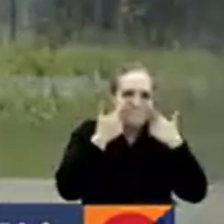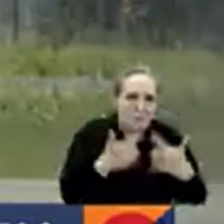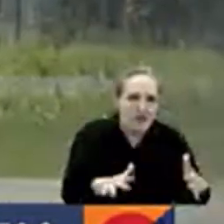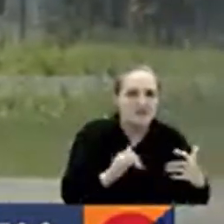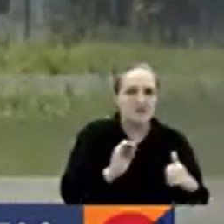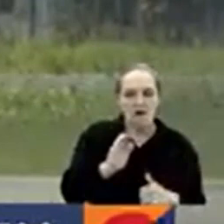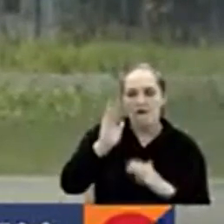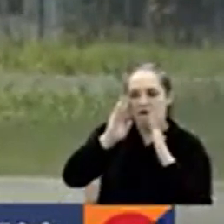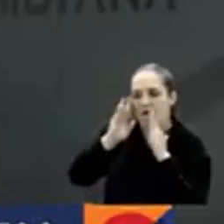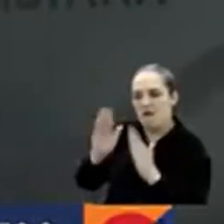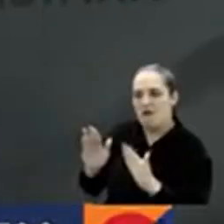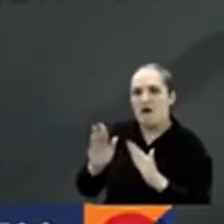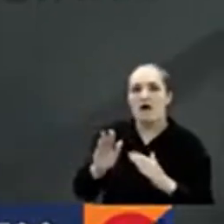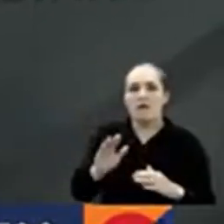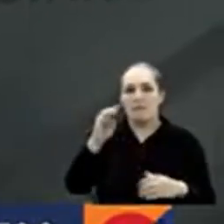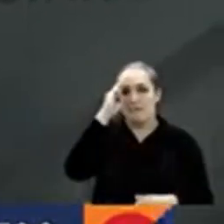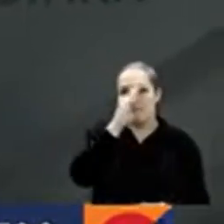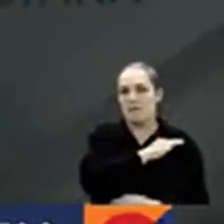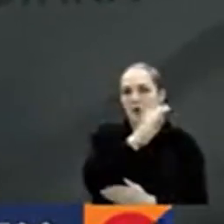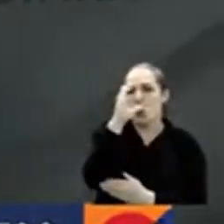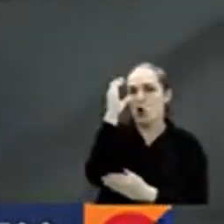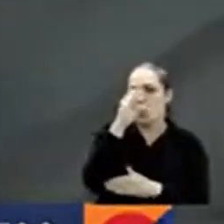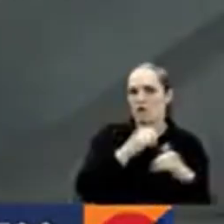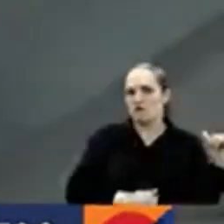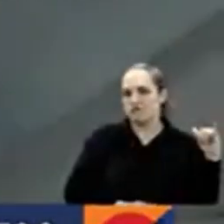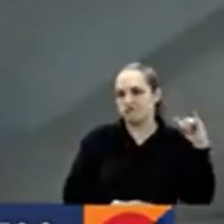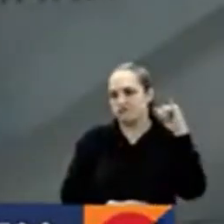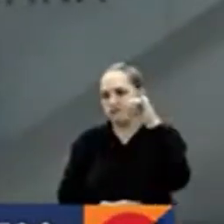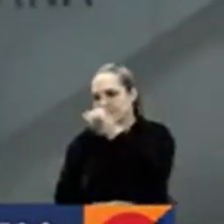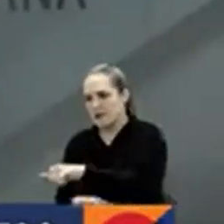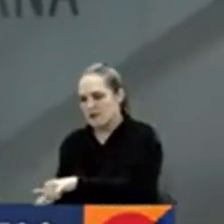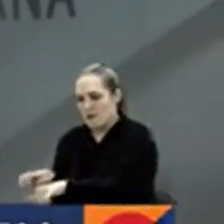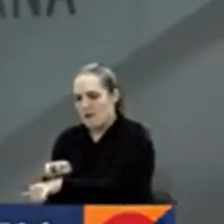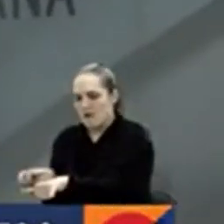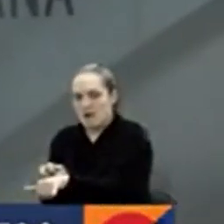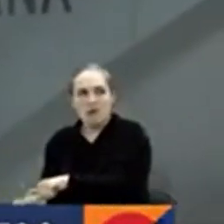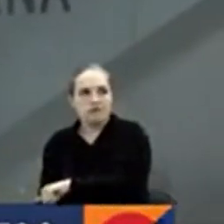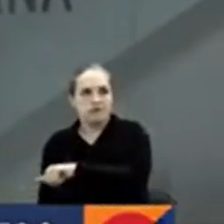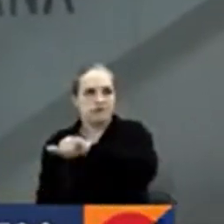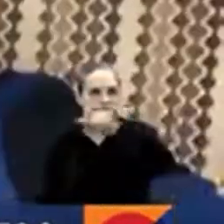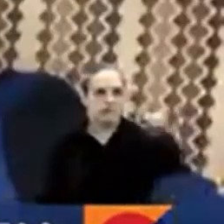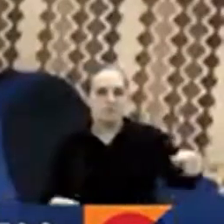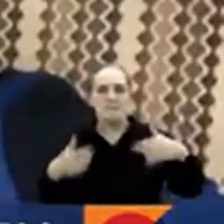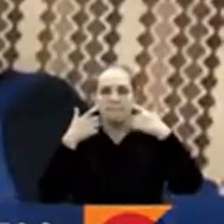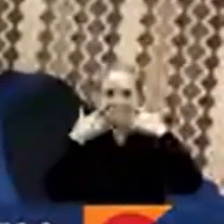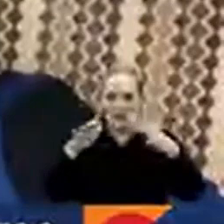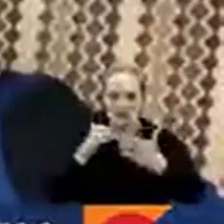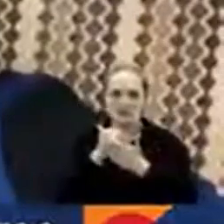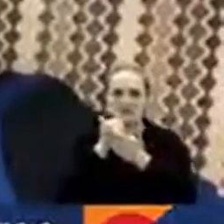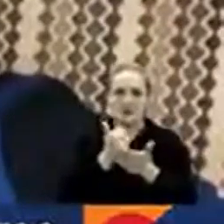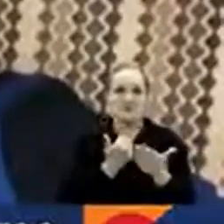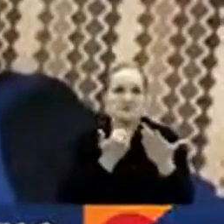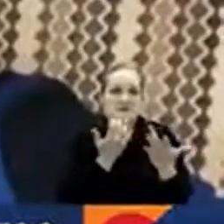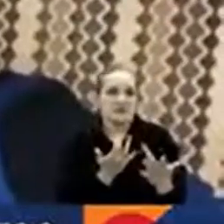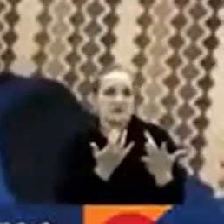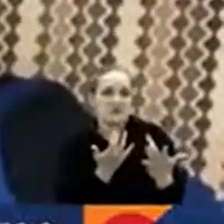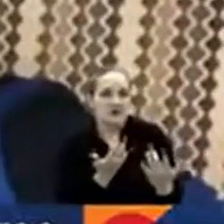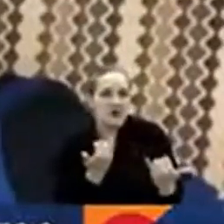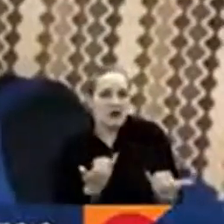escuchadas y la Fuerza Aérea Colombiana habría dispuesto un avión para el regreso del equipo de Flavio Torres. Estamos a la espera de